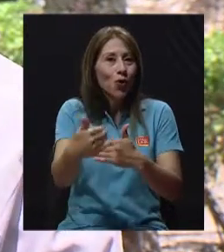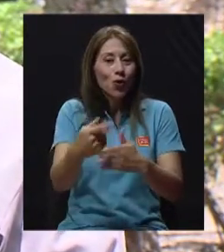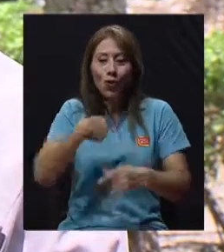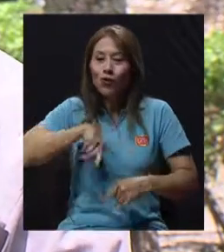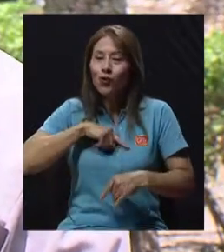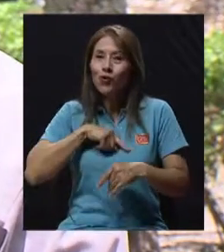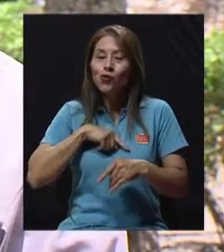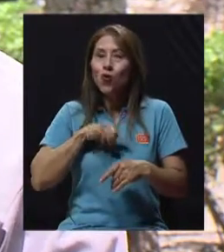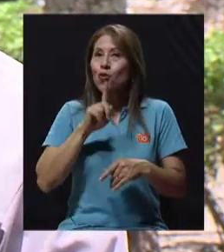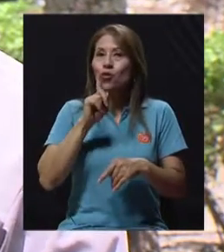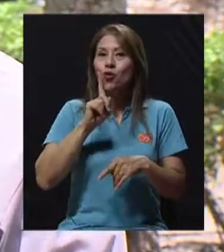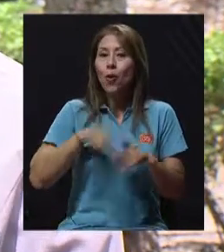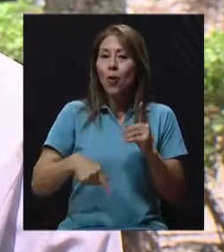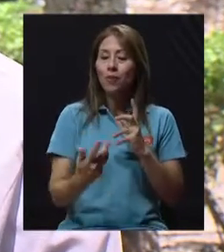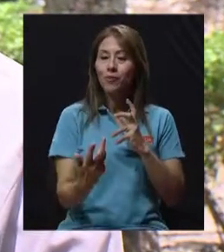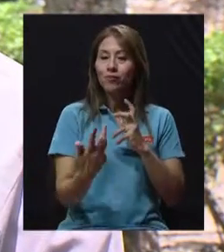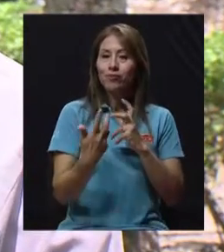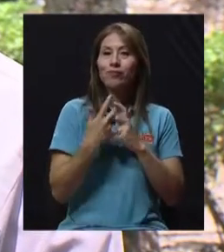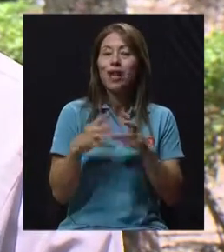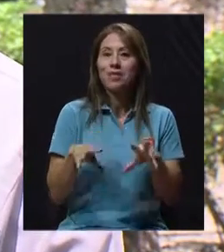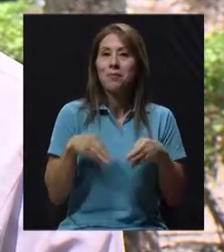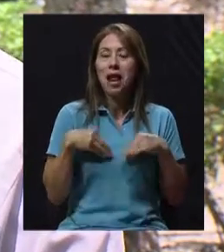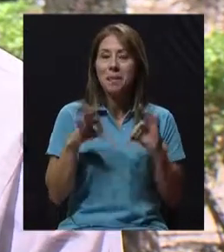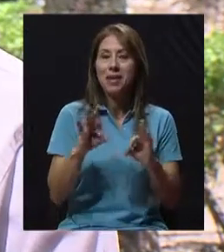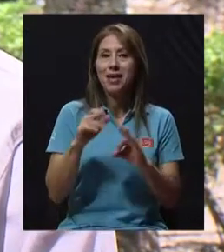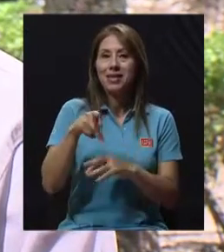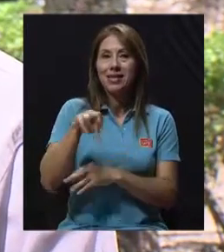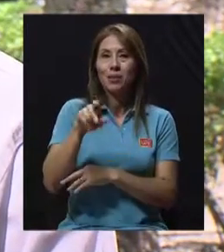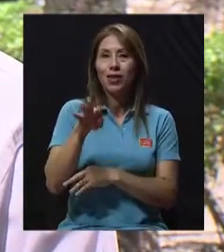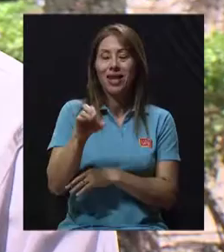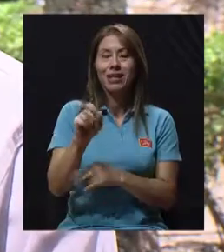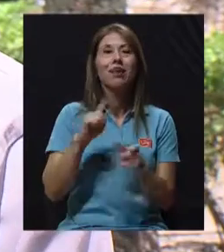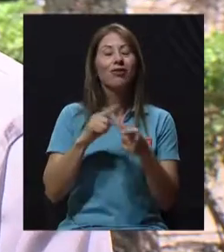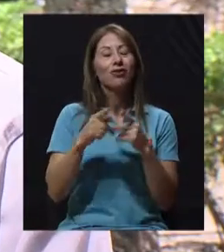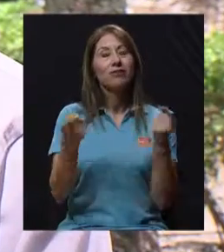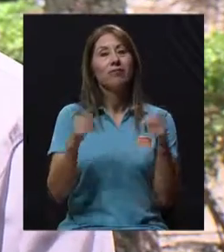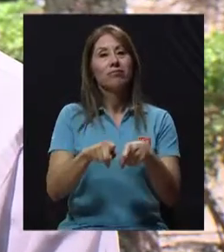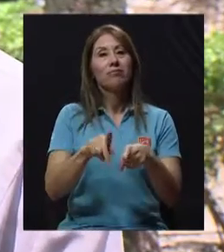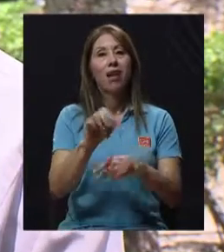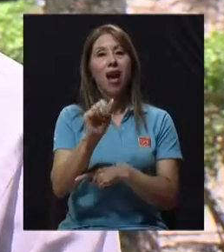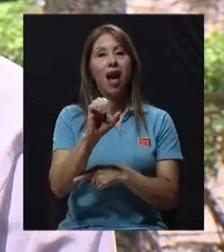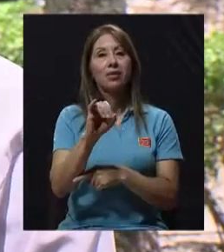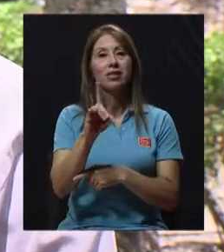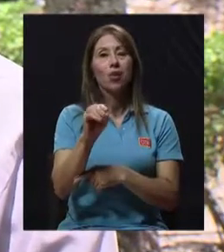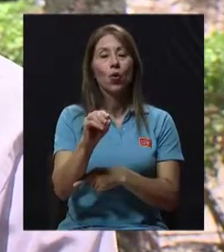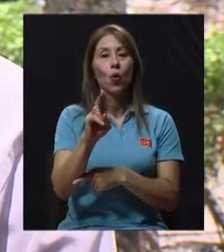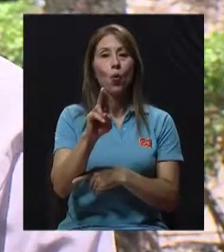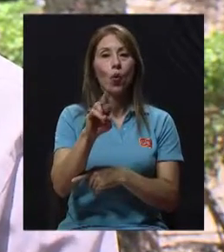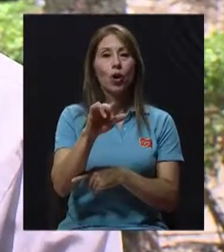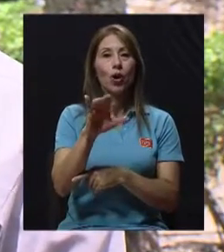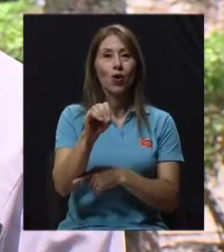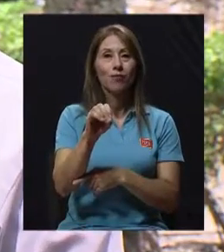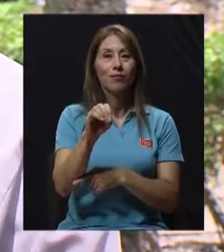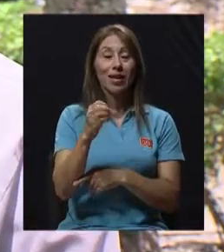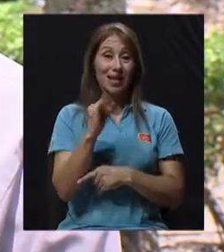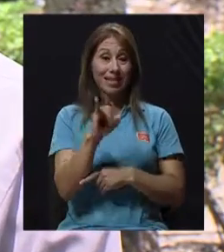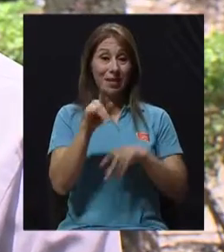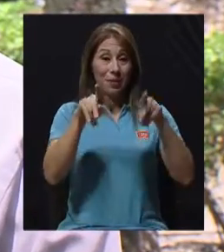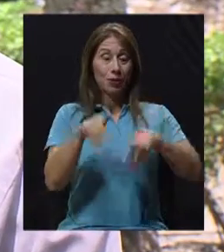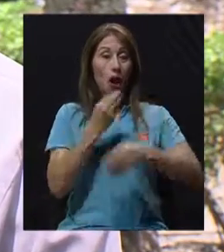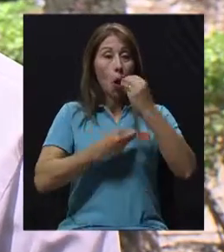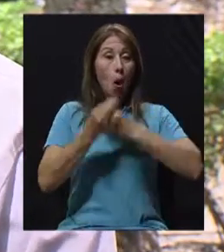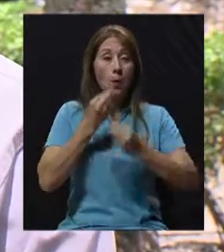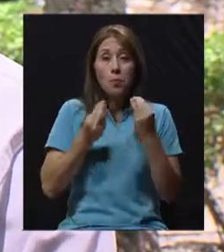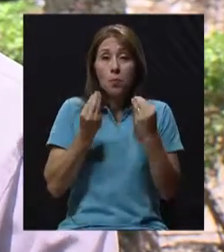adecuadamente. O no nos permite asimilar esas proteínas. Entonces se genera el ácido úrico que si uno come proteínas en exceso, de origen animal,